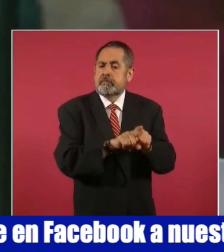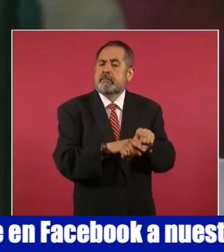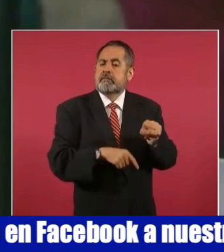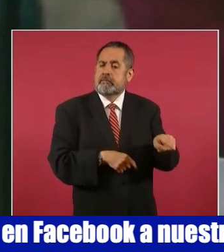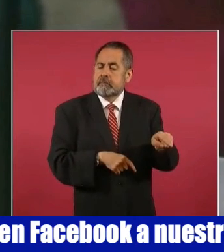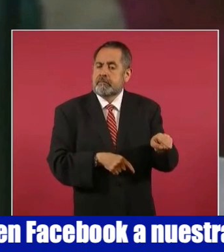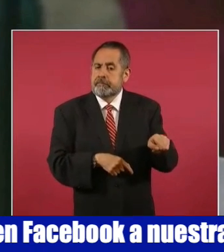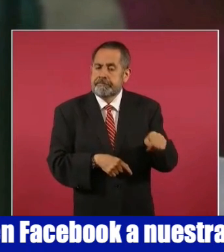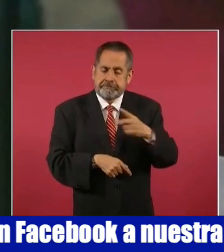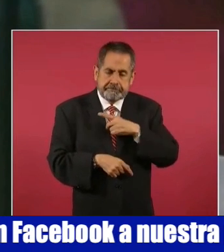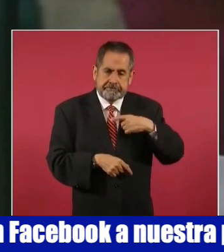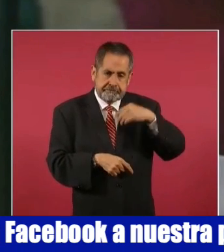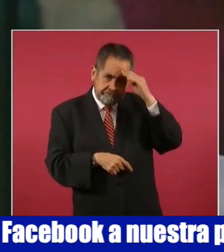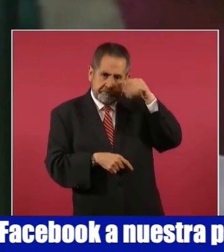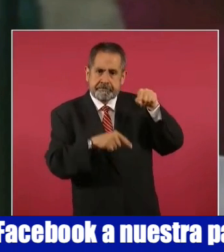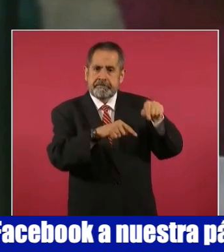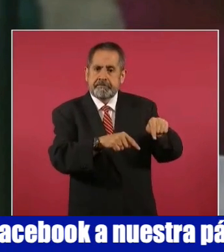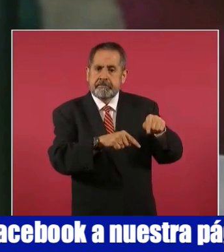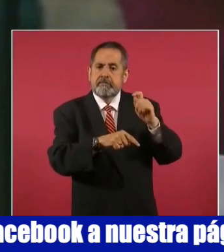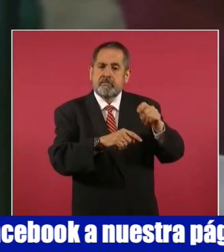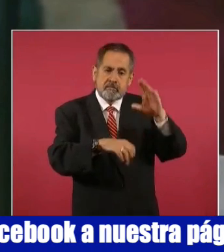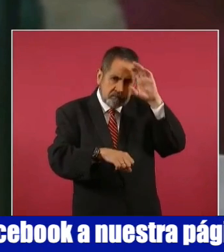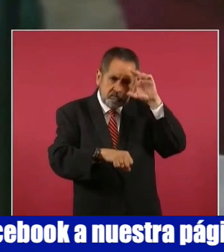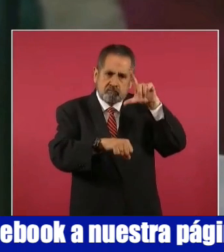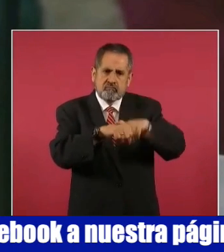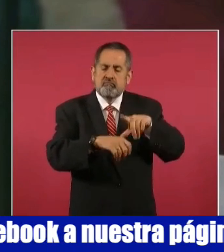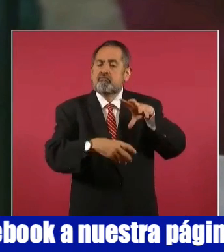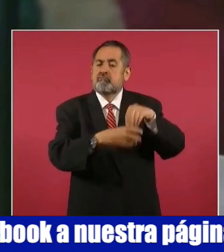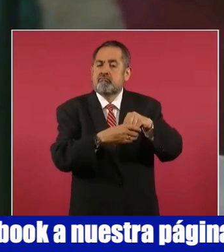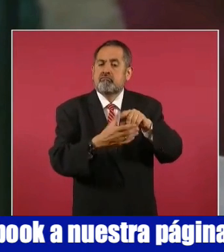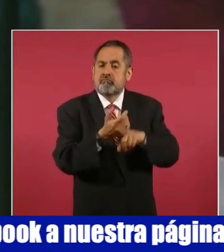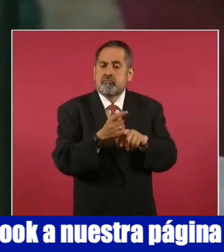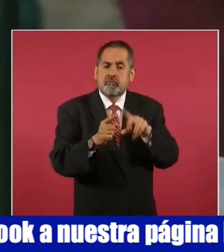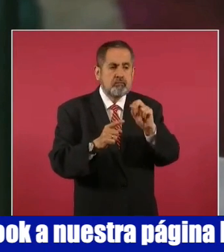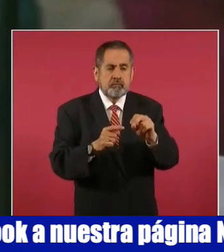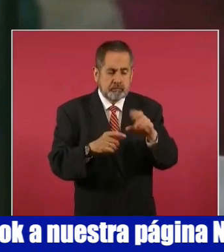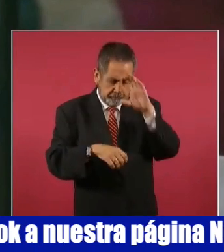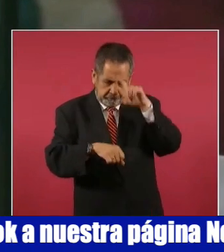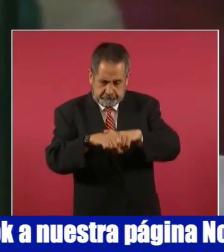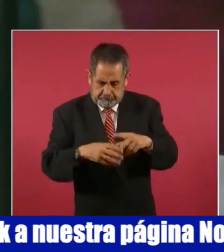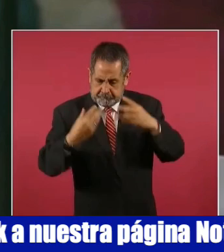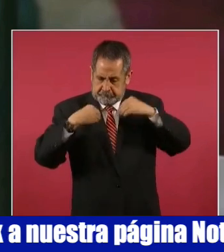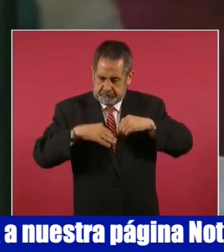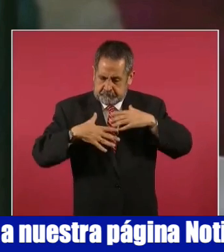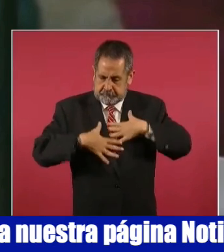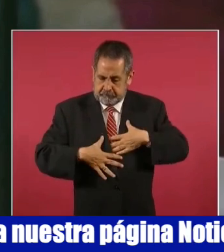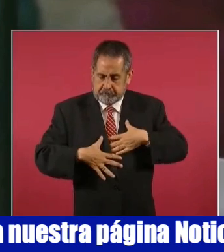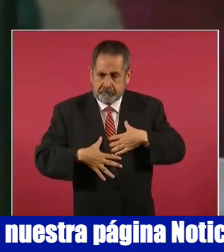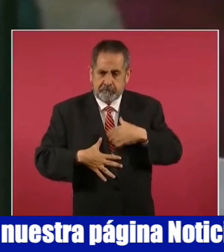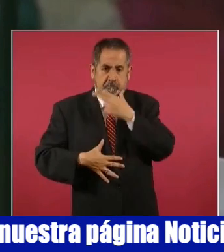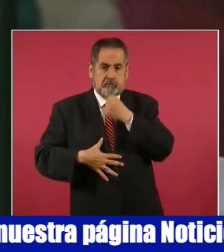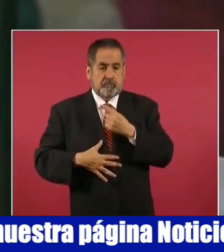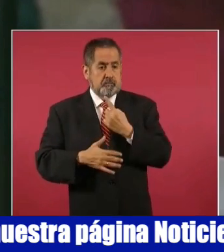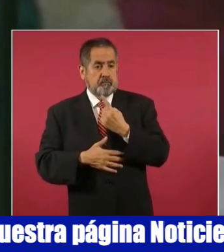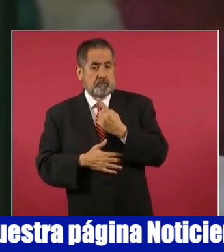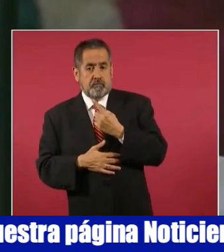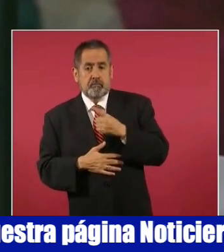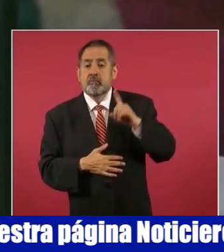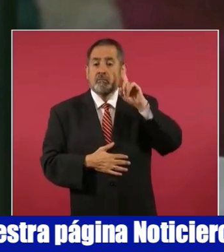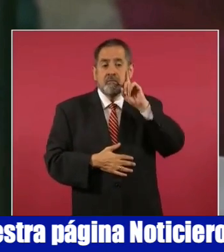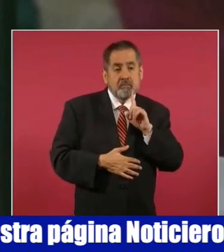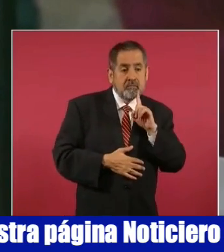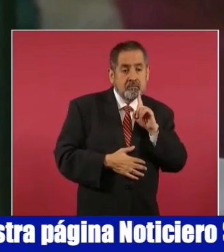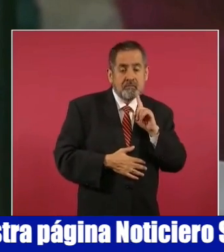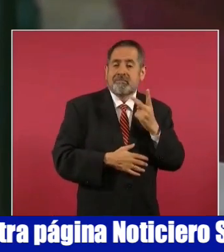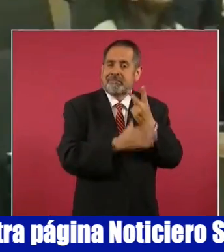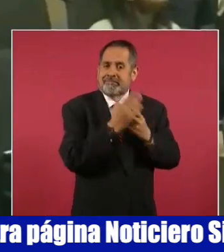tiene, por cierto, entonces, que la cultura no es sin el hombre, sin la mujer, quienes también van